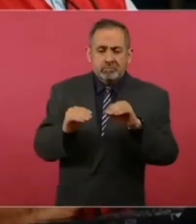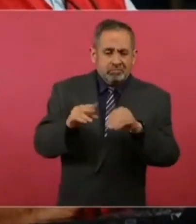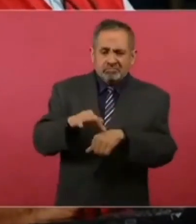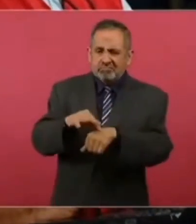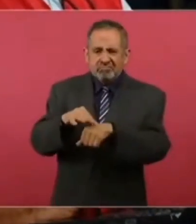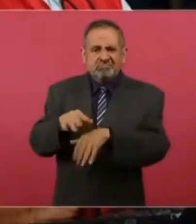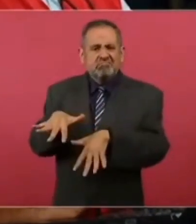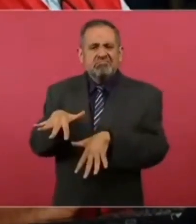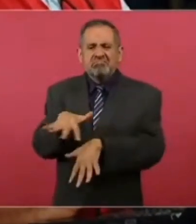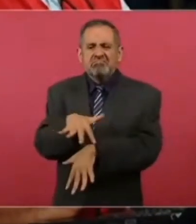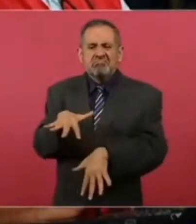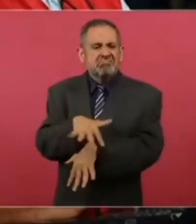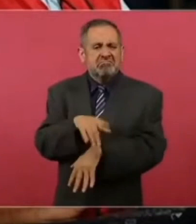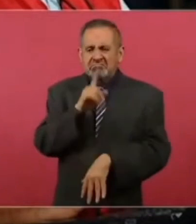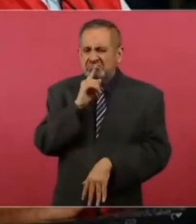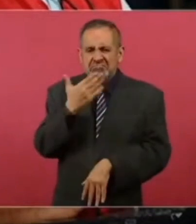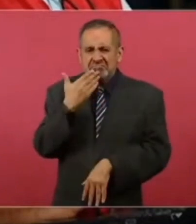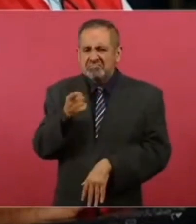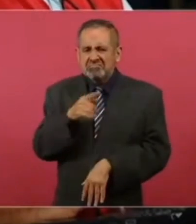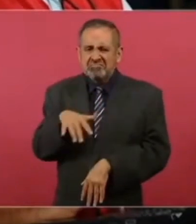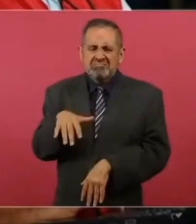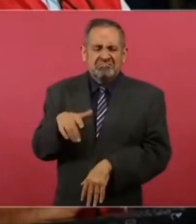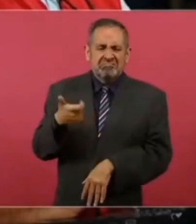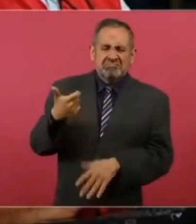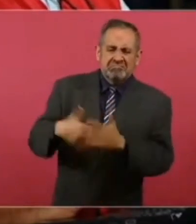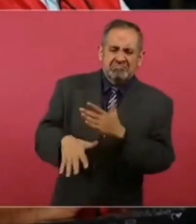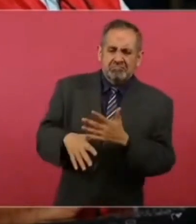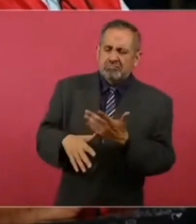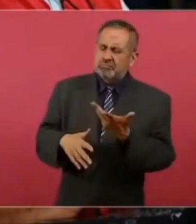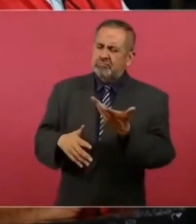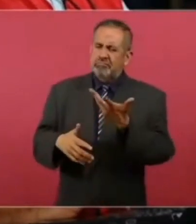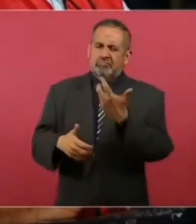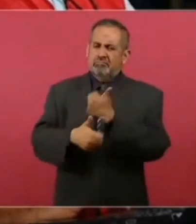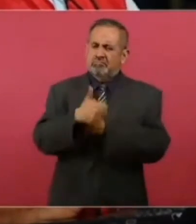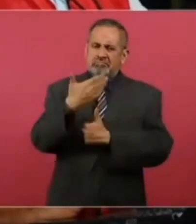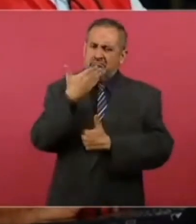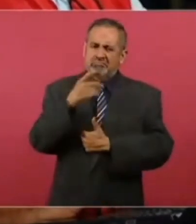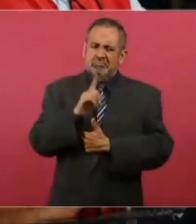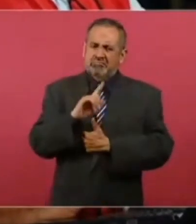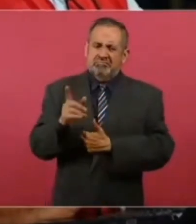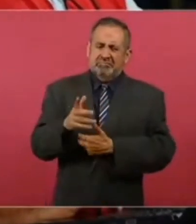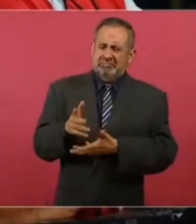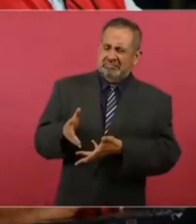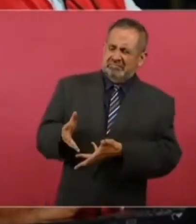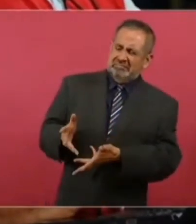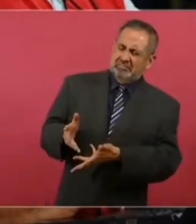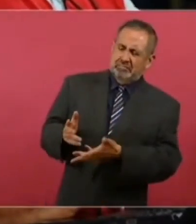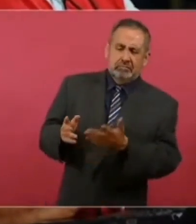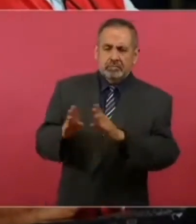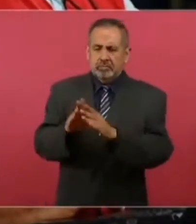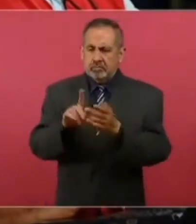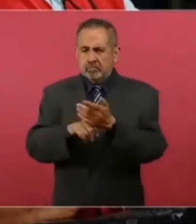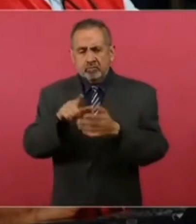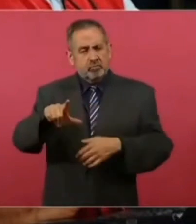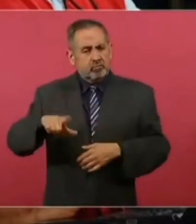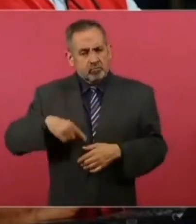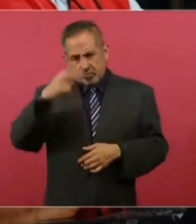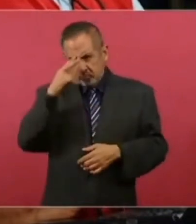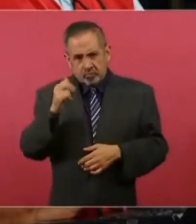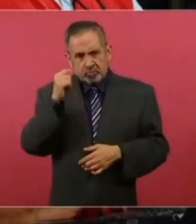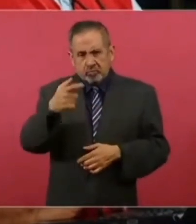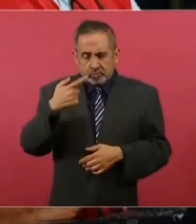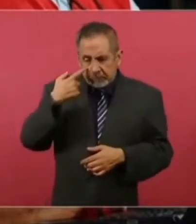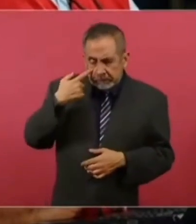calidad y más barata, lo que calificas como una competencia desleal. El gobierno mexicano tomaría alguna